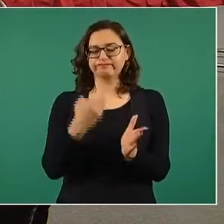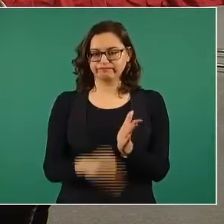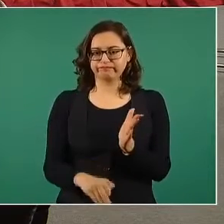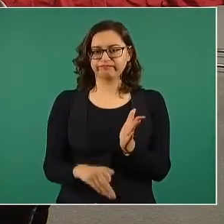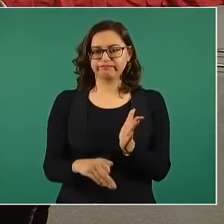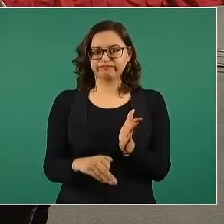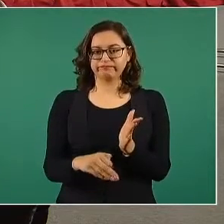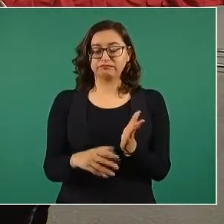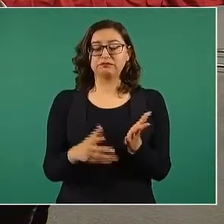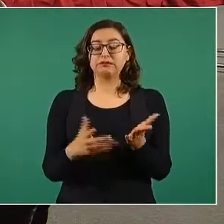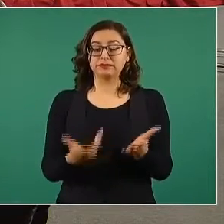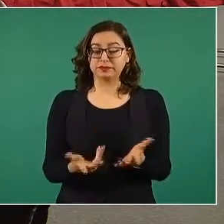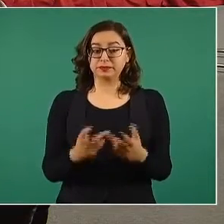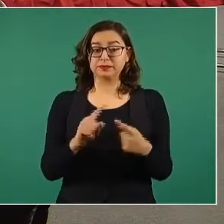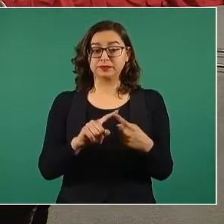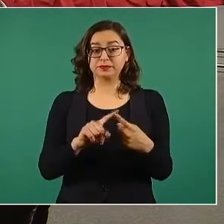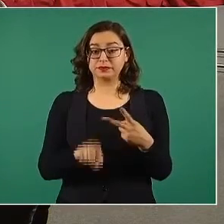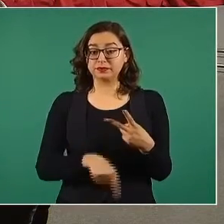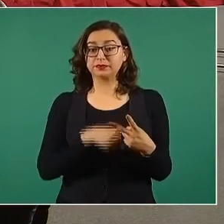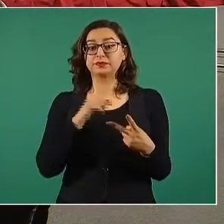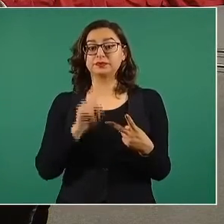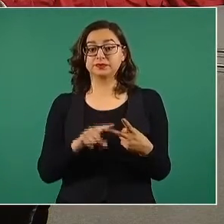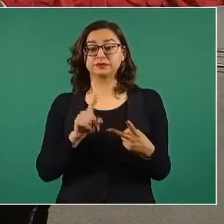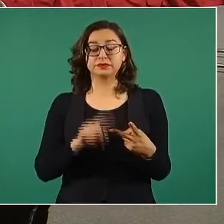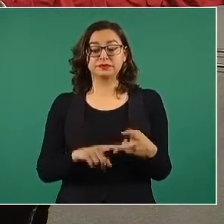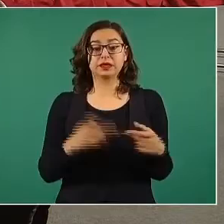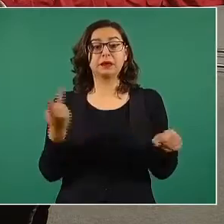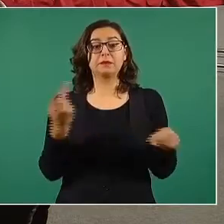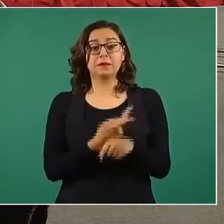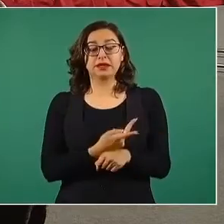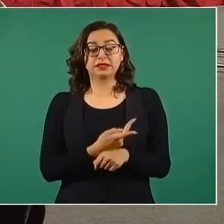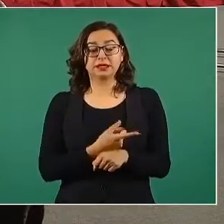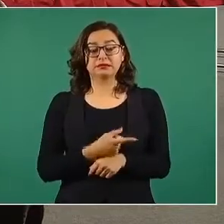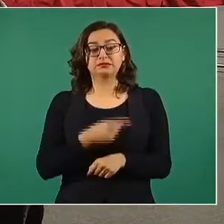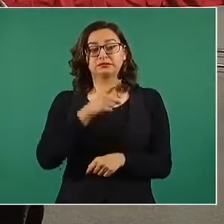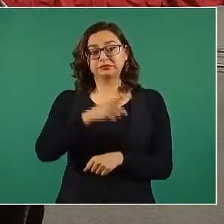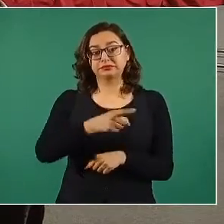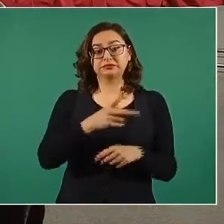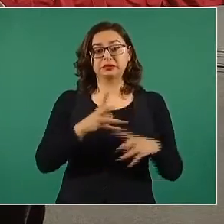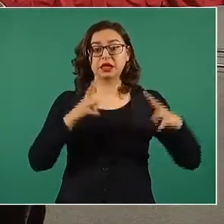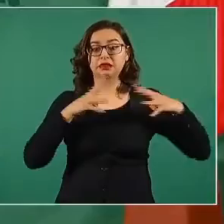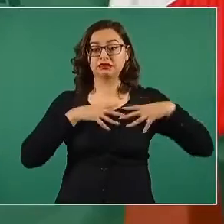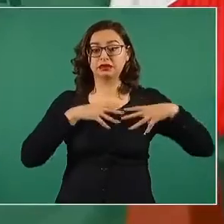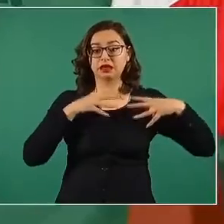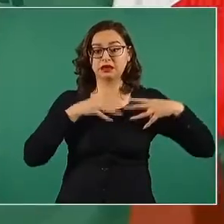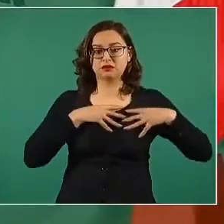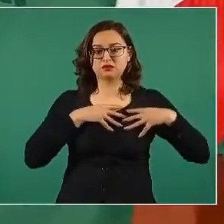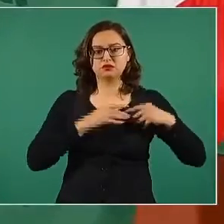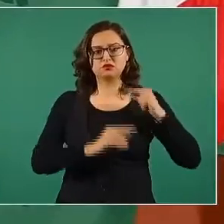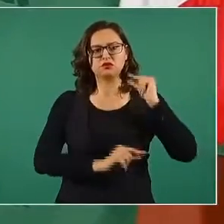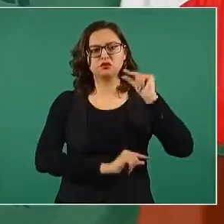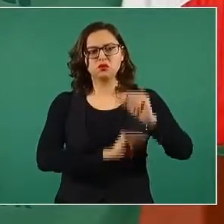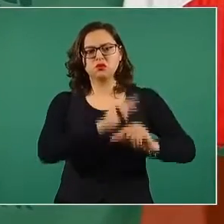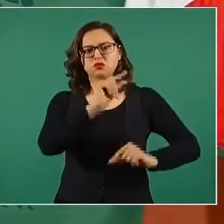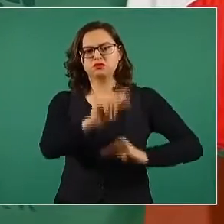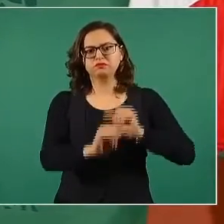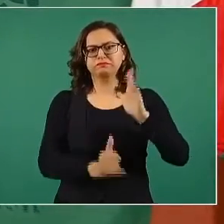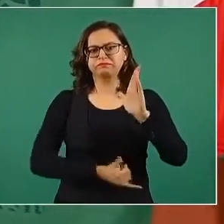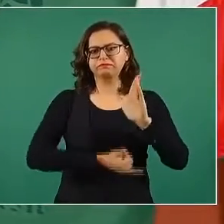Y al mismo tiempo Teletón fue creando una infraestructura